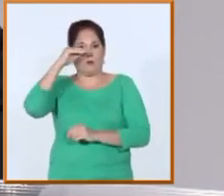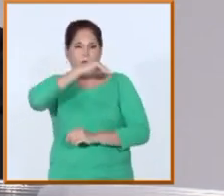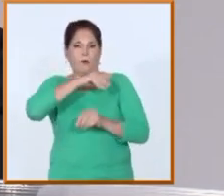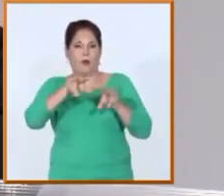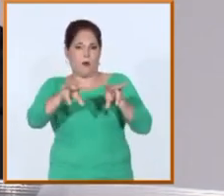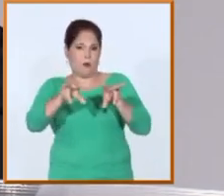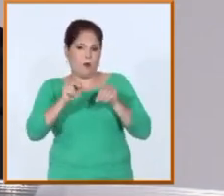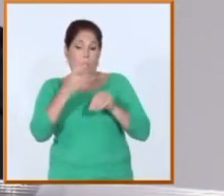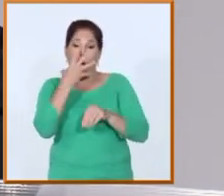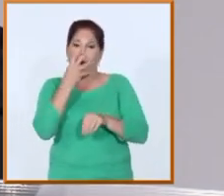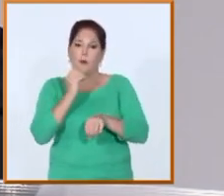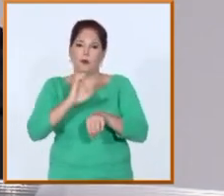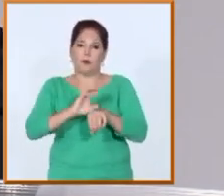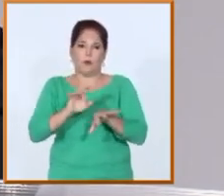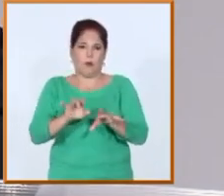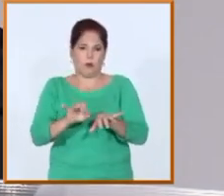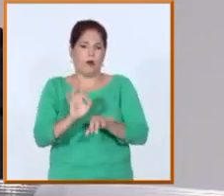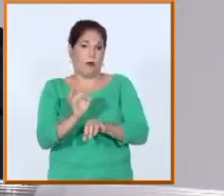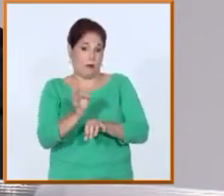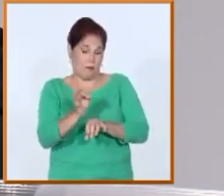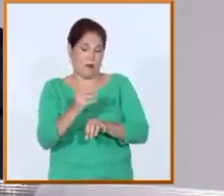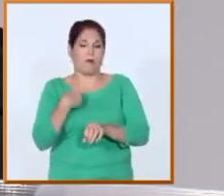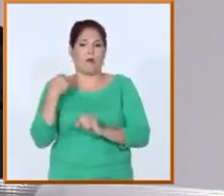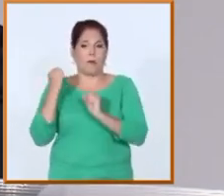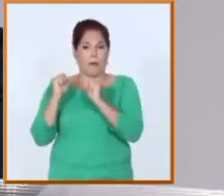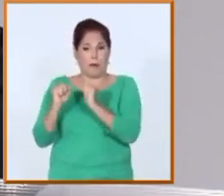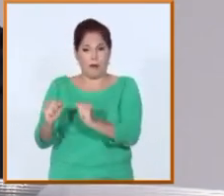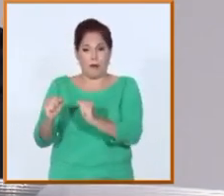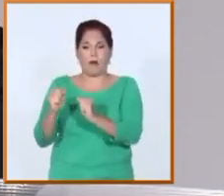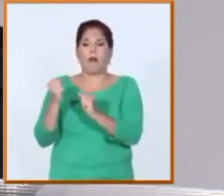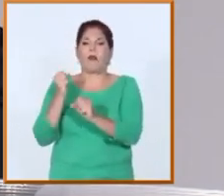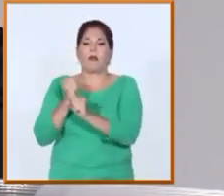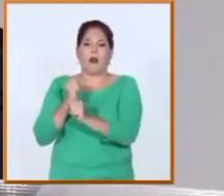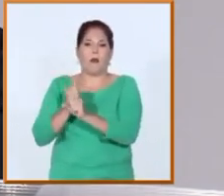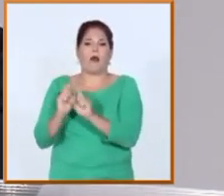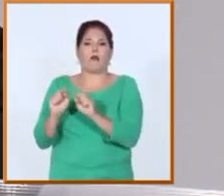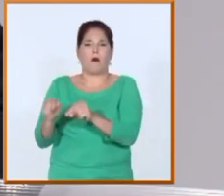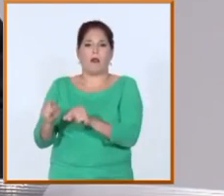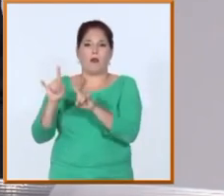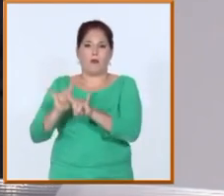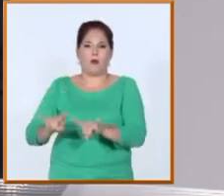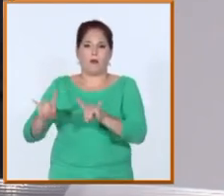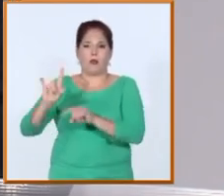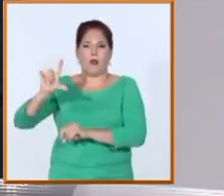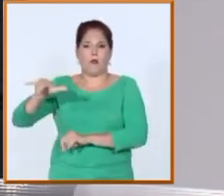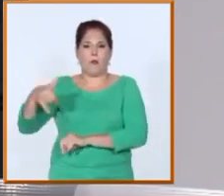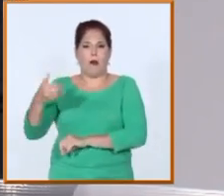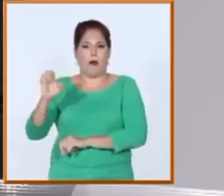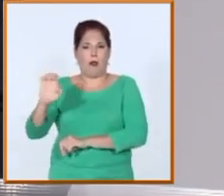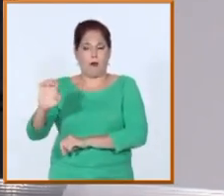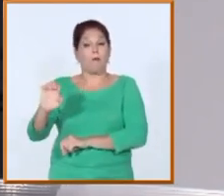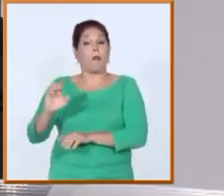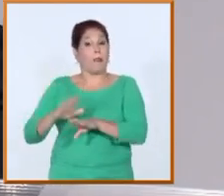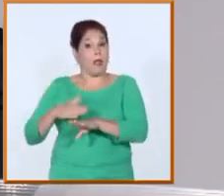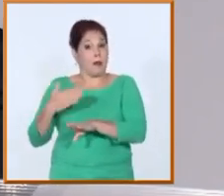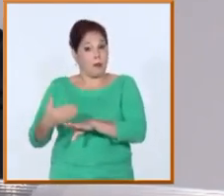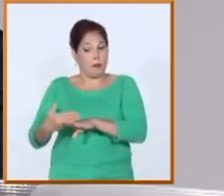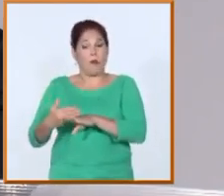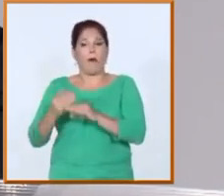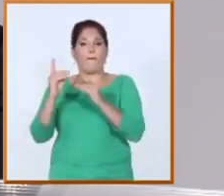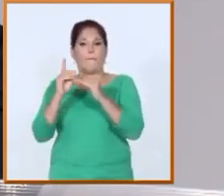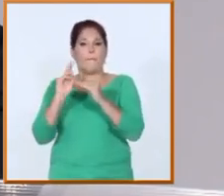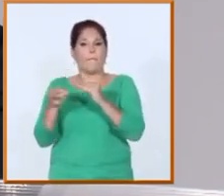inclinaban a las redes de computadoras en CUJA en esos momentos. Poco a poco fue apareciendo la oportunidad de trabajar en la enseñanza de posgrado,